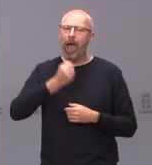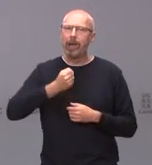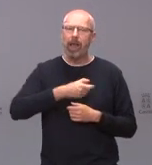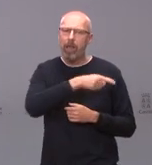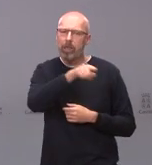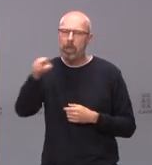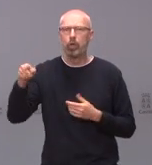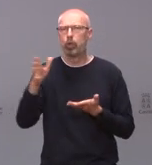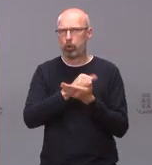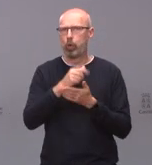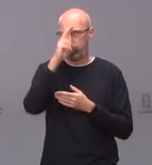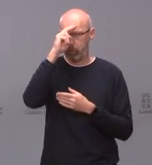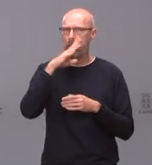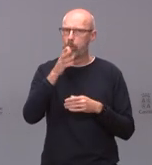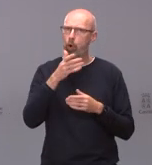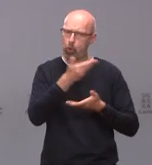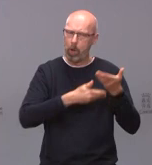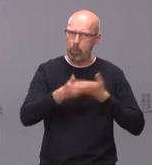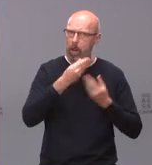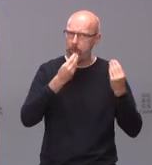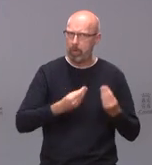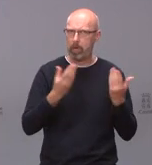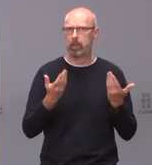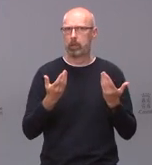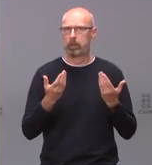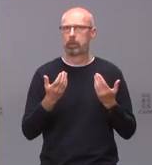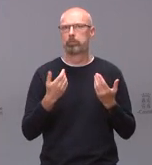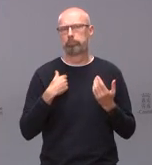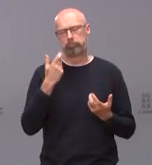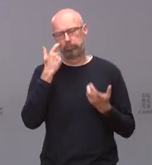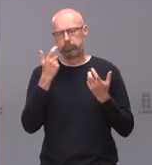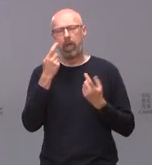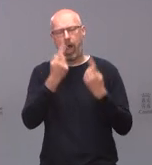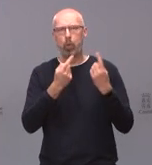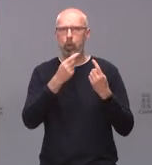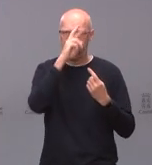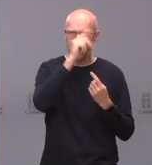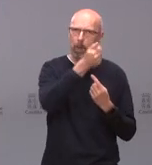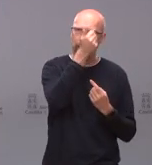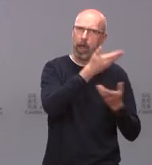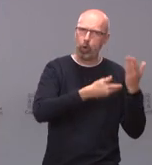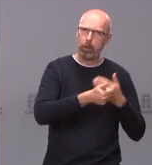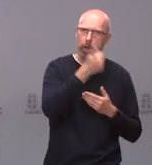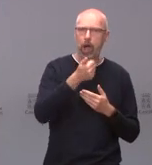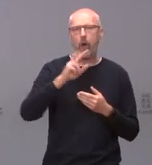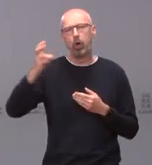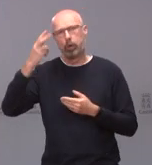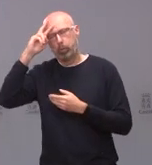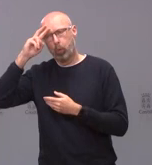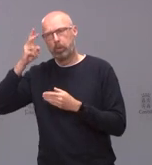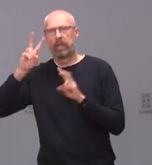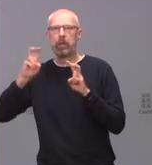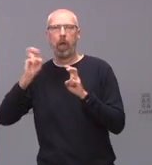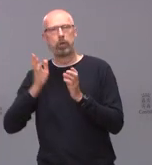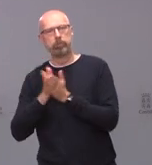colaborar ahí se ve claramente quien quiere colaborar y a quien le preocupa la salud de su población y a quien le preocupan otras cosas y